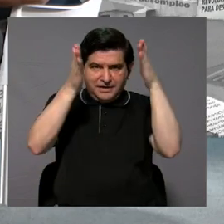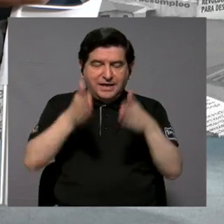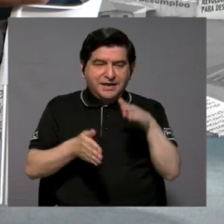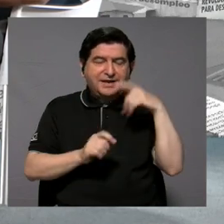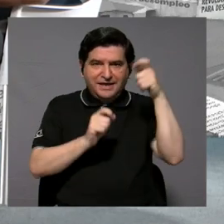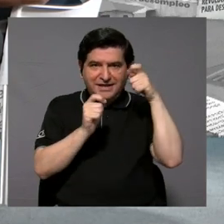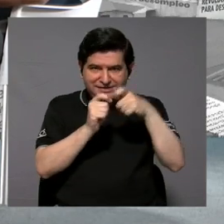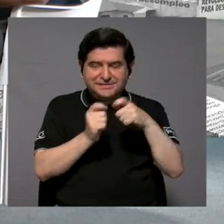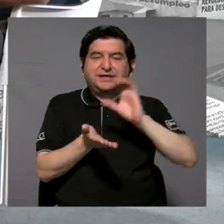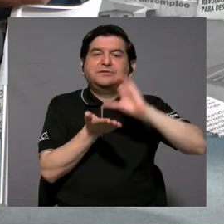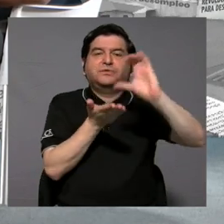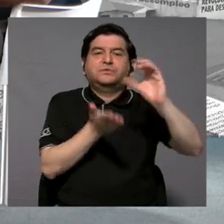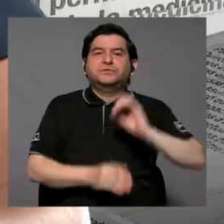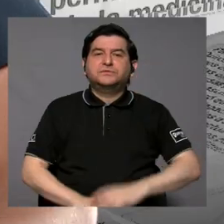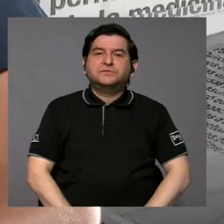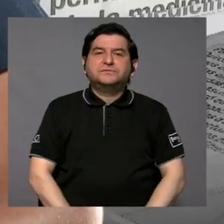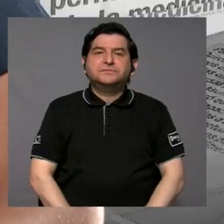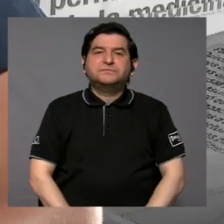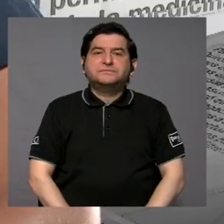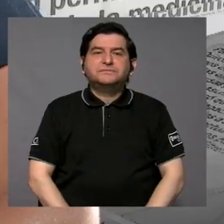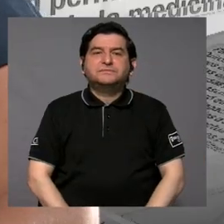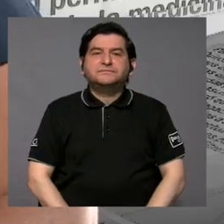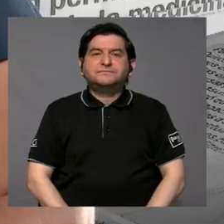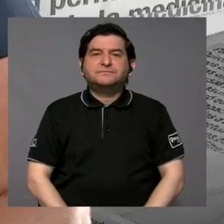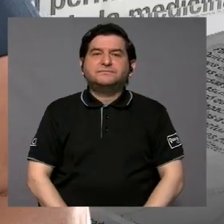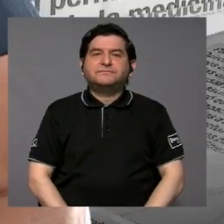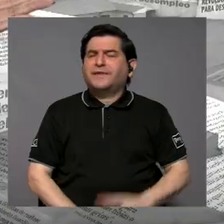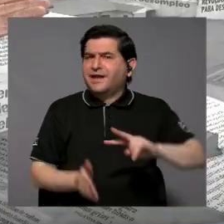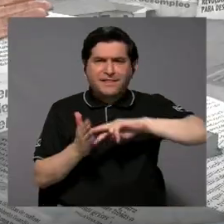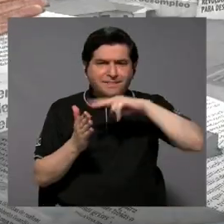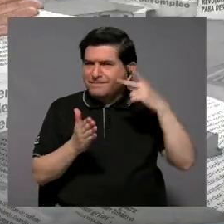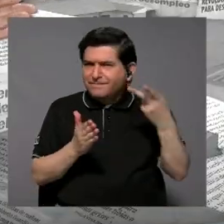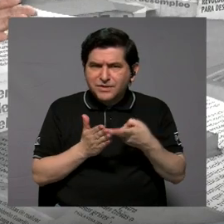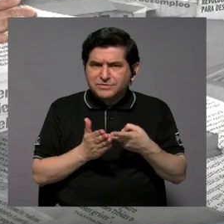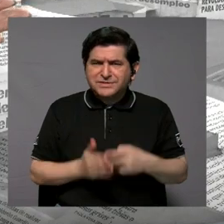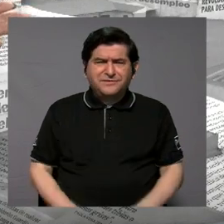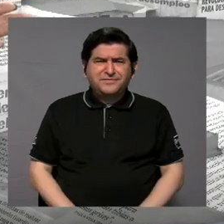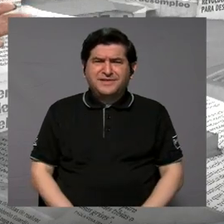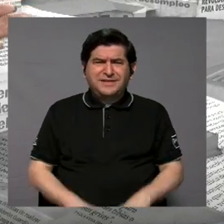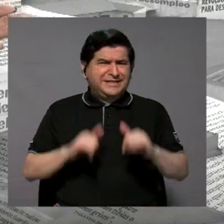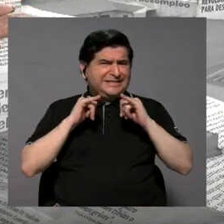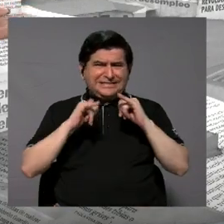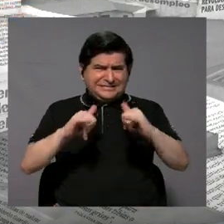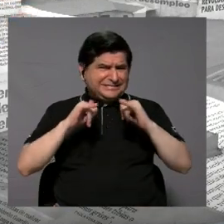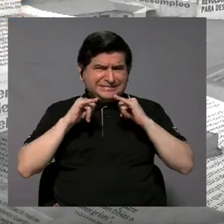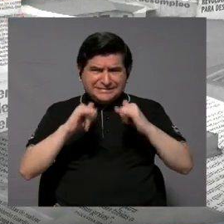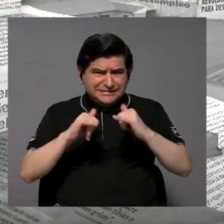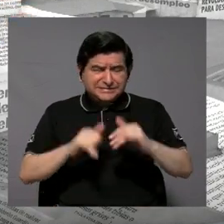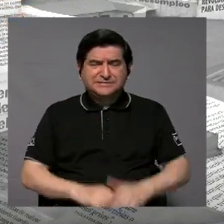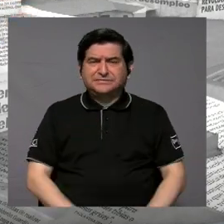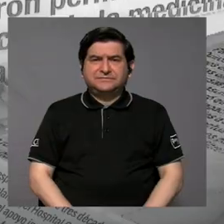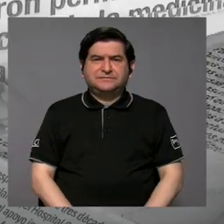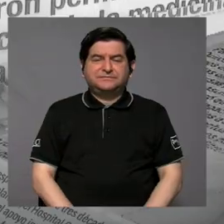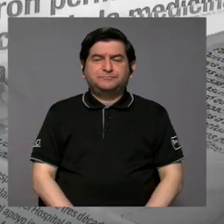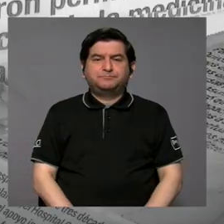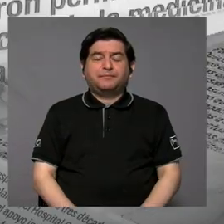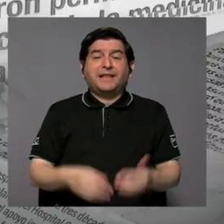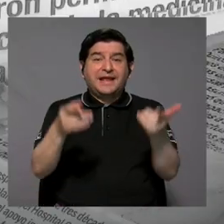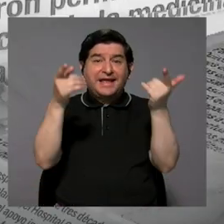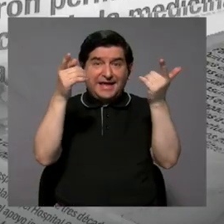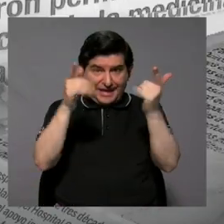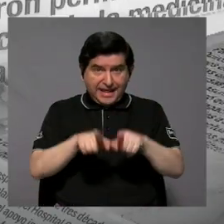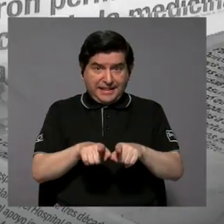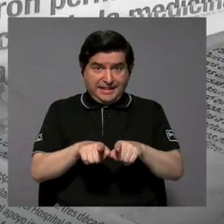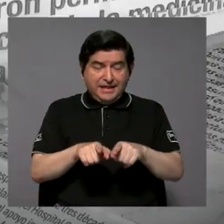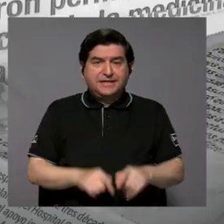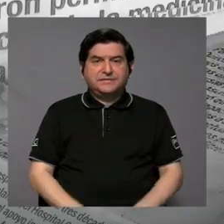estudiantes en ese curso. ¿Eso no significa más desigualdad? No, el hecho